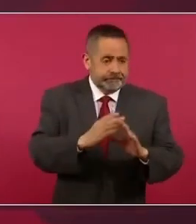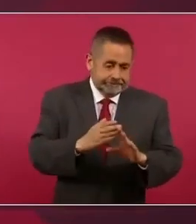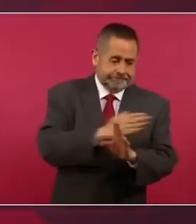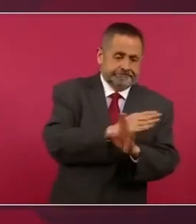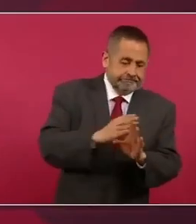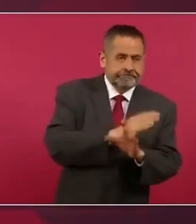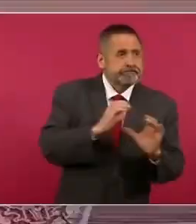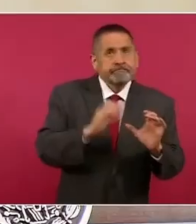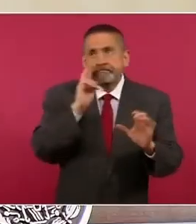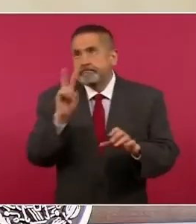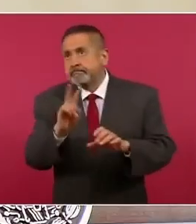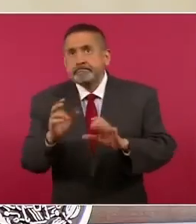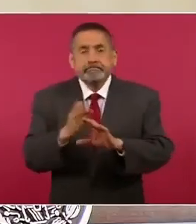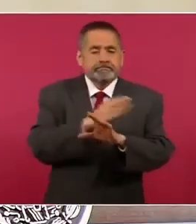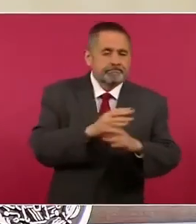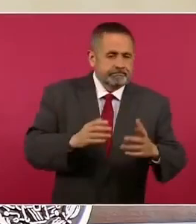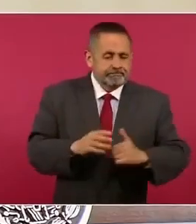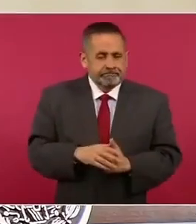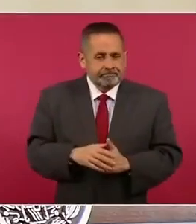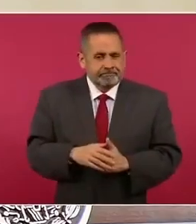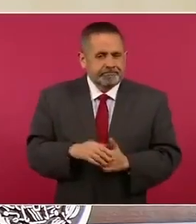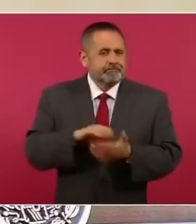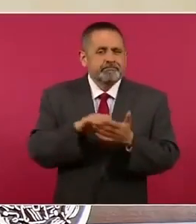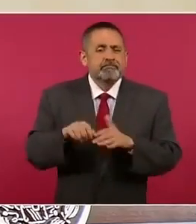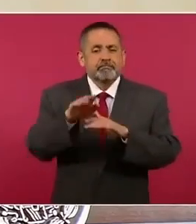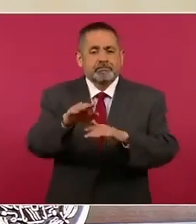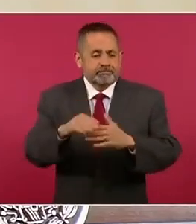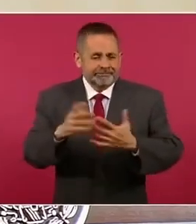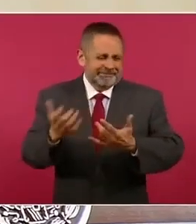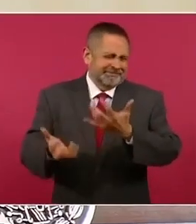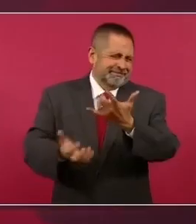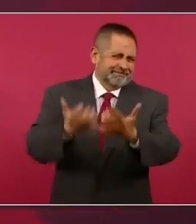cuidando incendios llovía